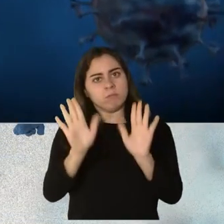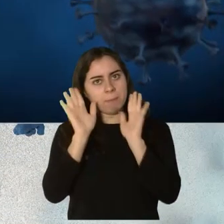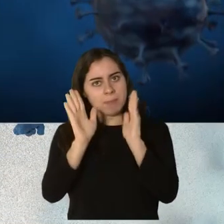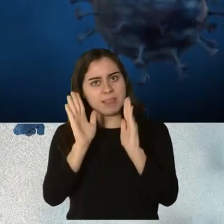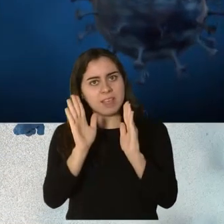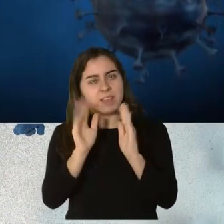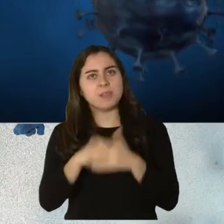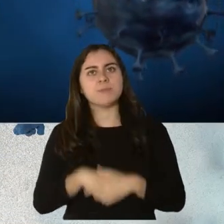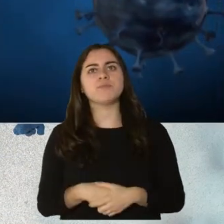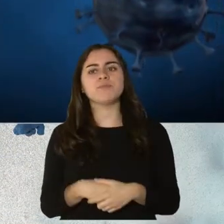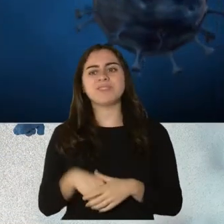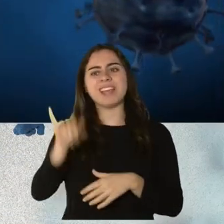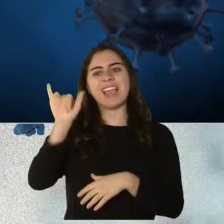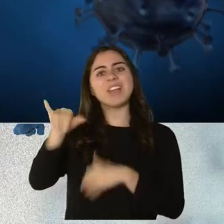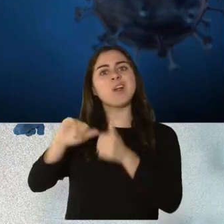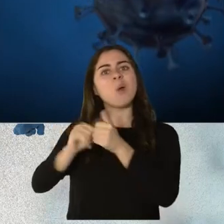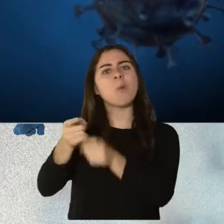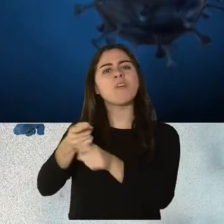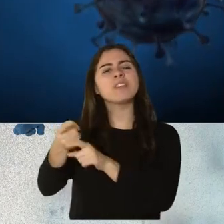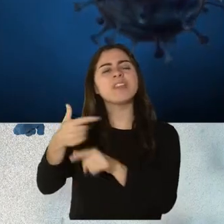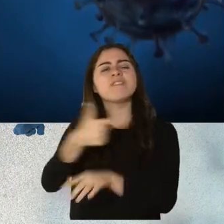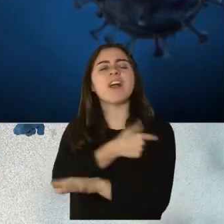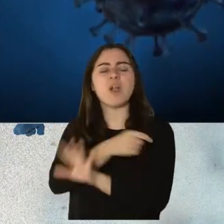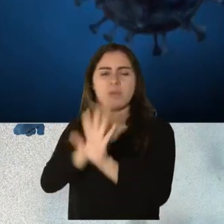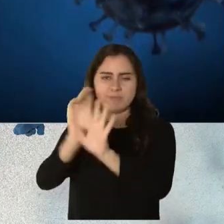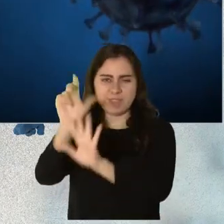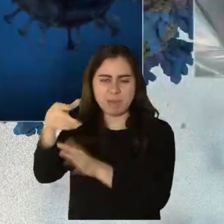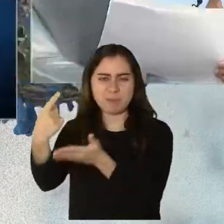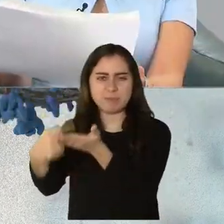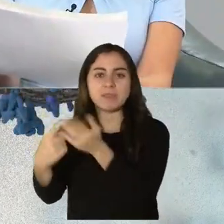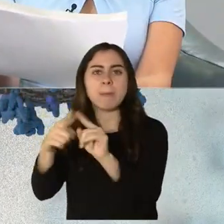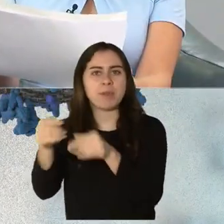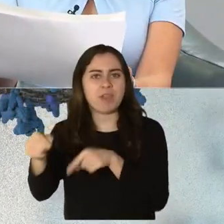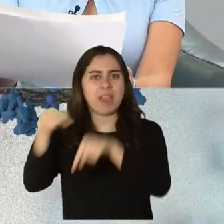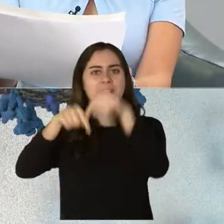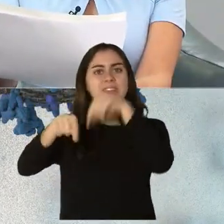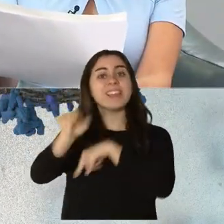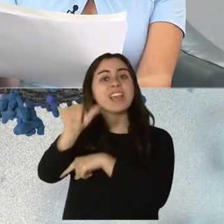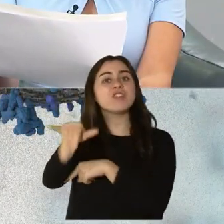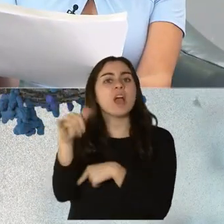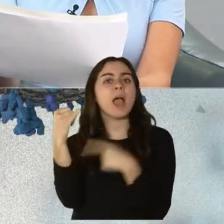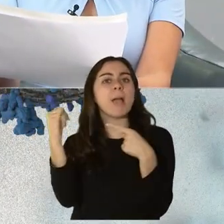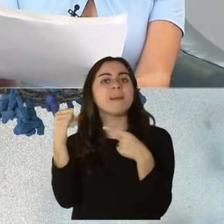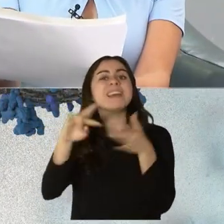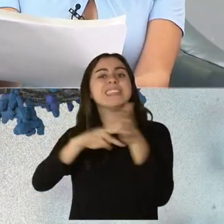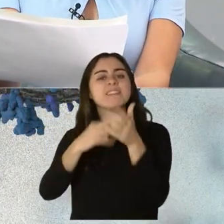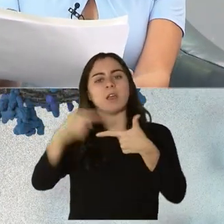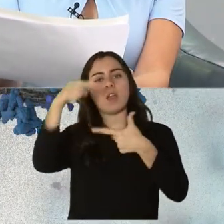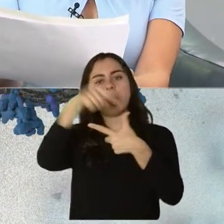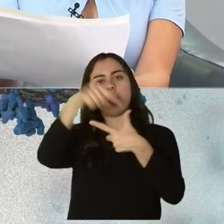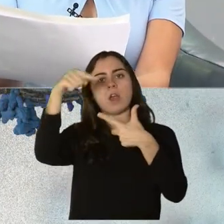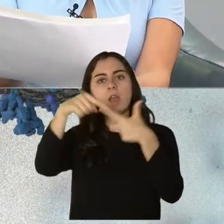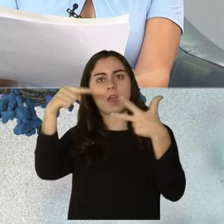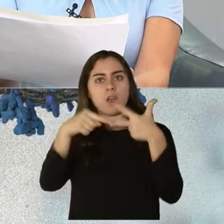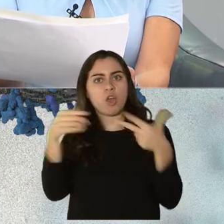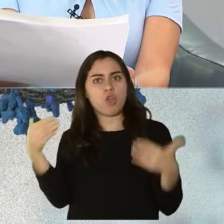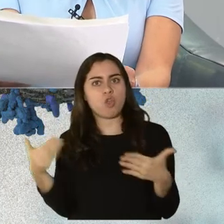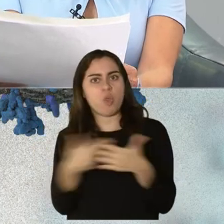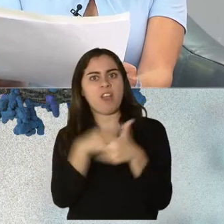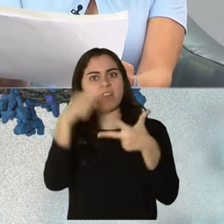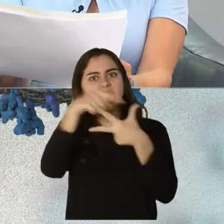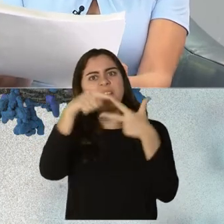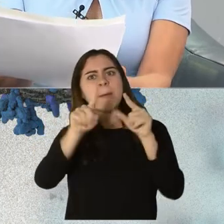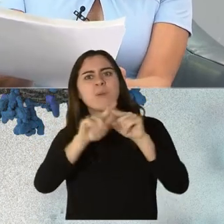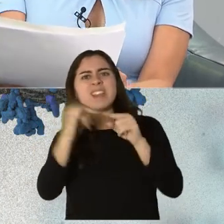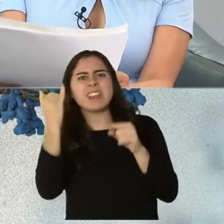sobre las vacunas, pero antes, volviendo a la gráfica, usted señala que los amarillos son esas nuevas variantes, ¿verdad? Pero yo veo ahí también unos trazos entre medio